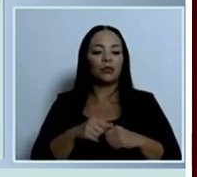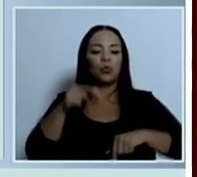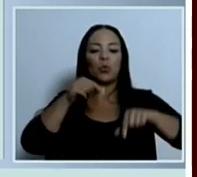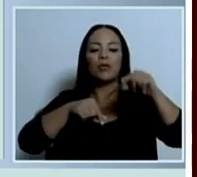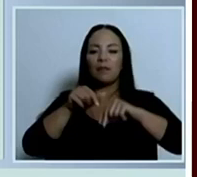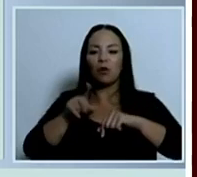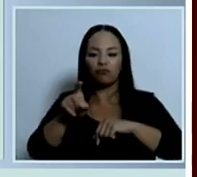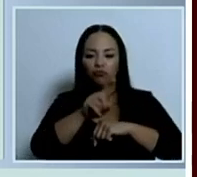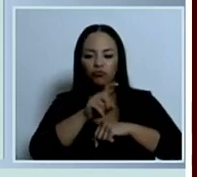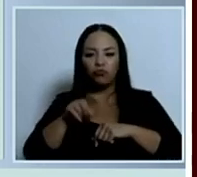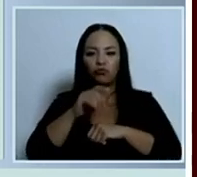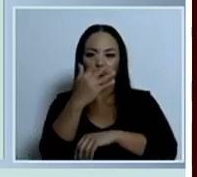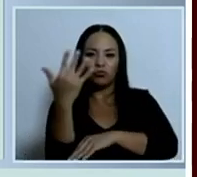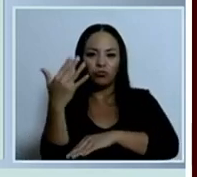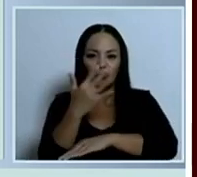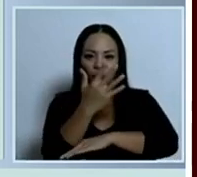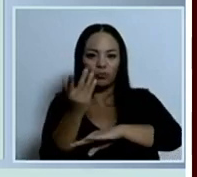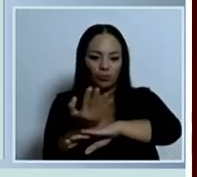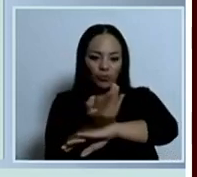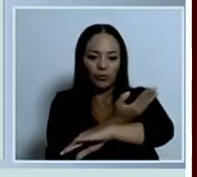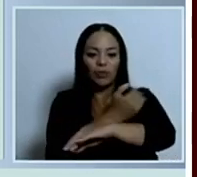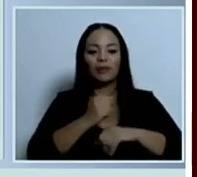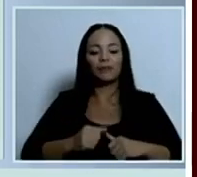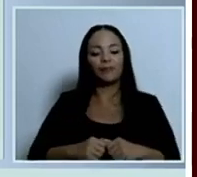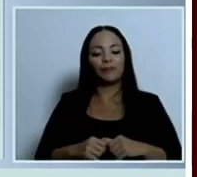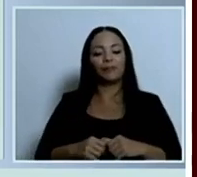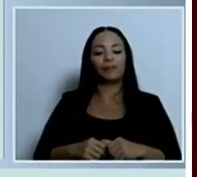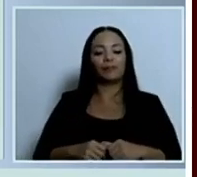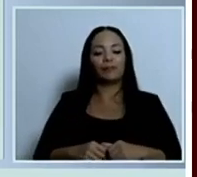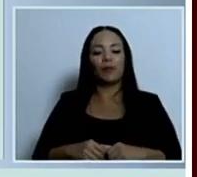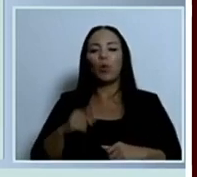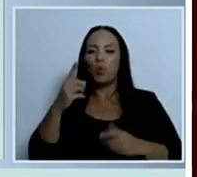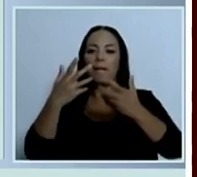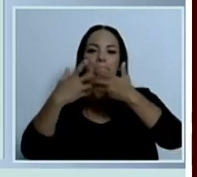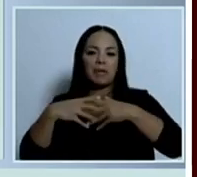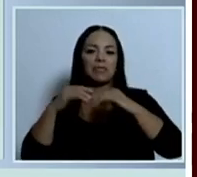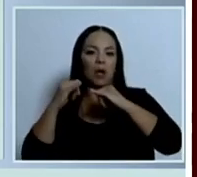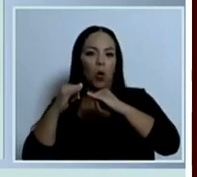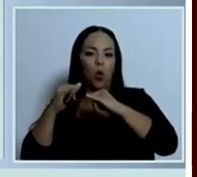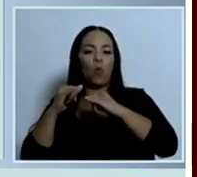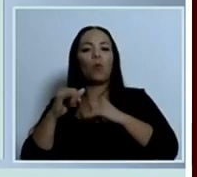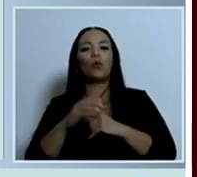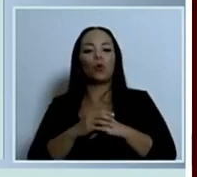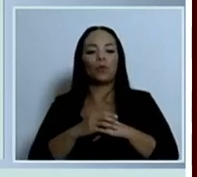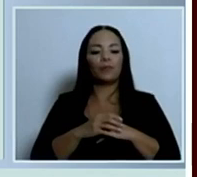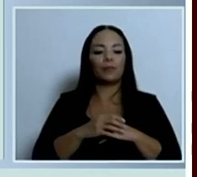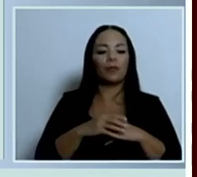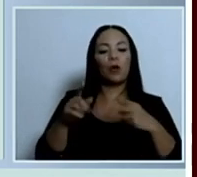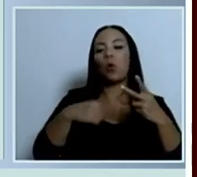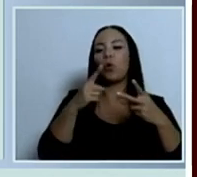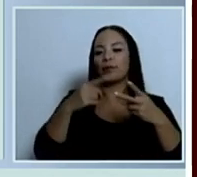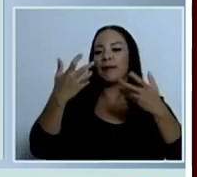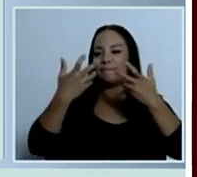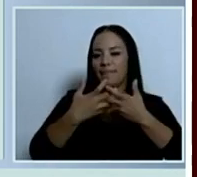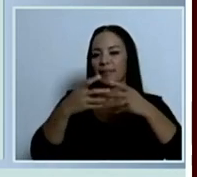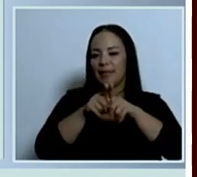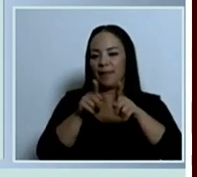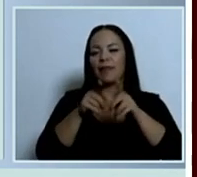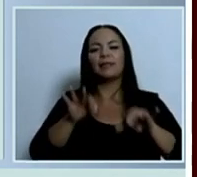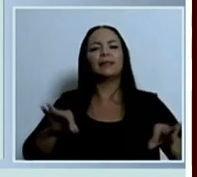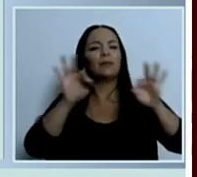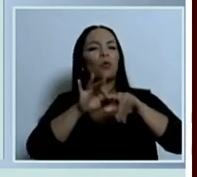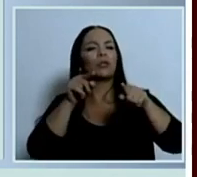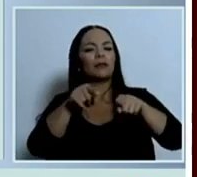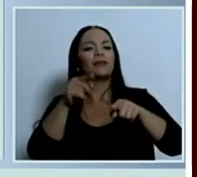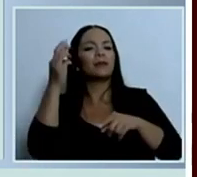fabricado por la empresa Corteva que fue la que lo homologó. Y este segundo que se está homologando también es de esta empresa que lo ha presentado. ¿Por qué es importante esto?